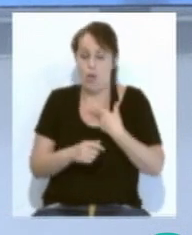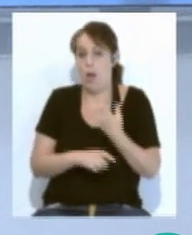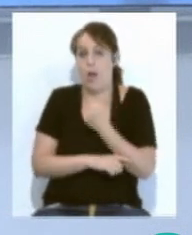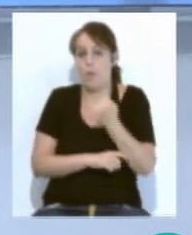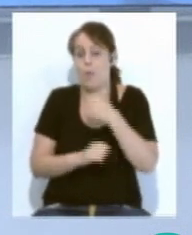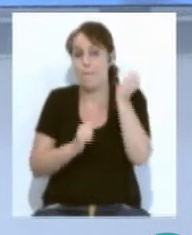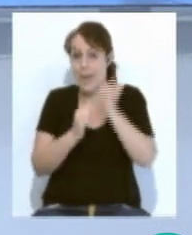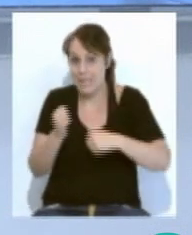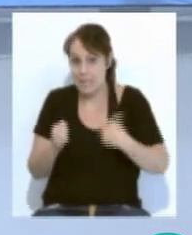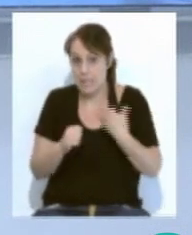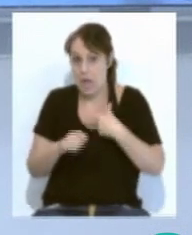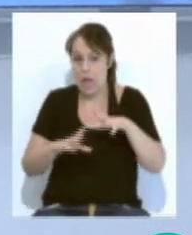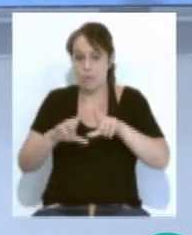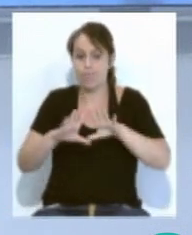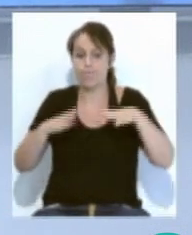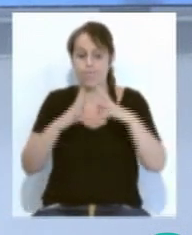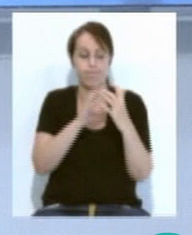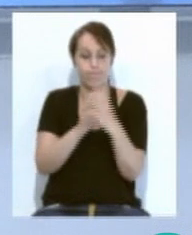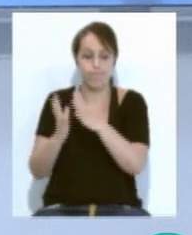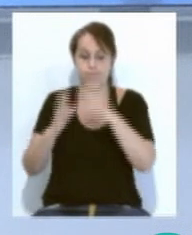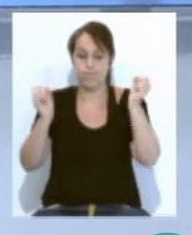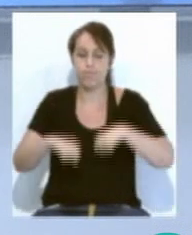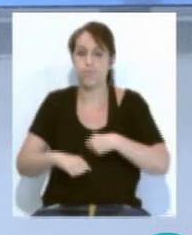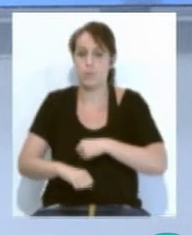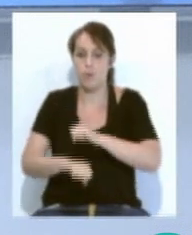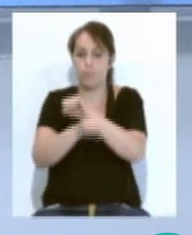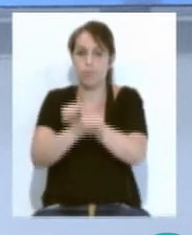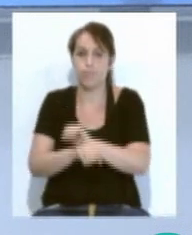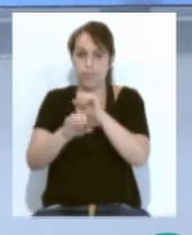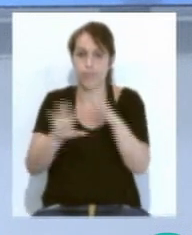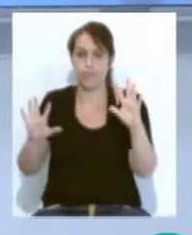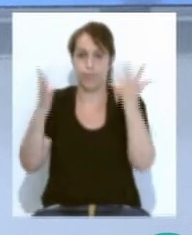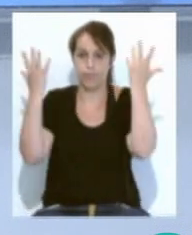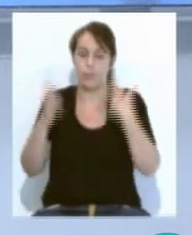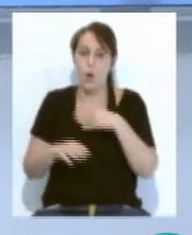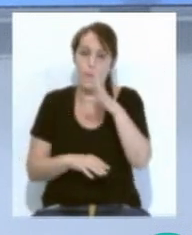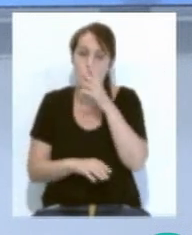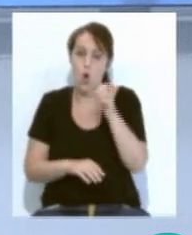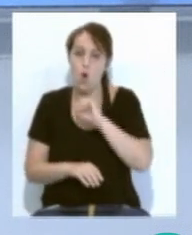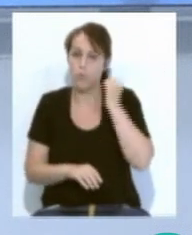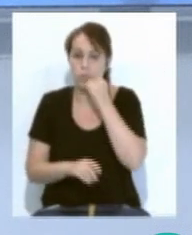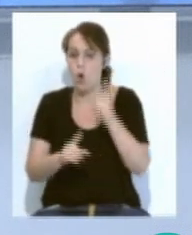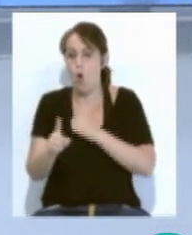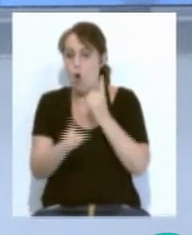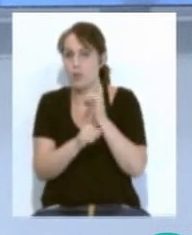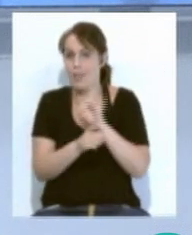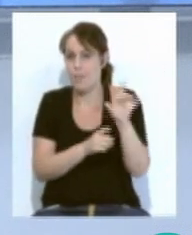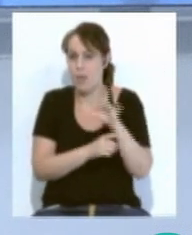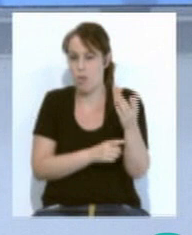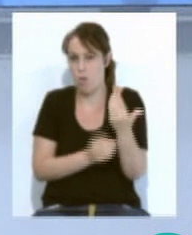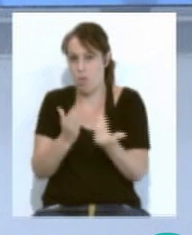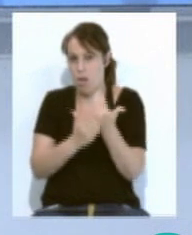asamblea el paro para exigir carga de trabajo y rechazar los despidos producidos hace unos días. Fuentes de Navantia aseguran que estas